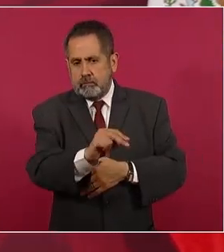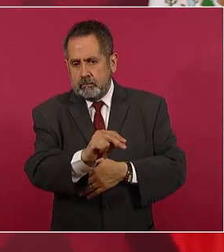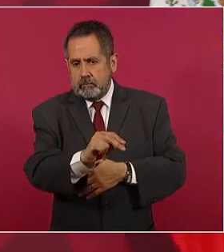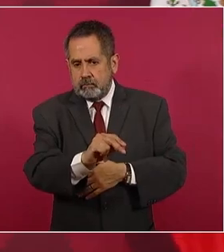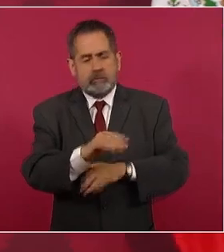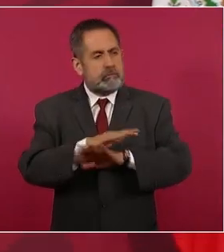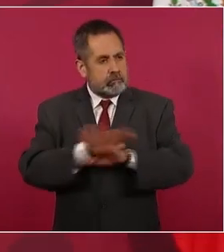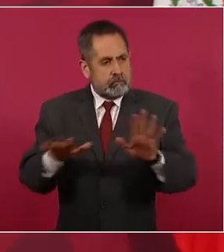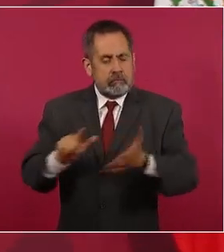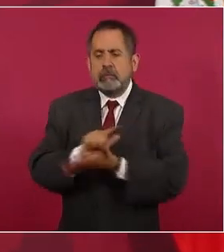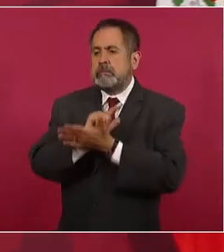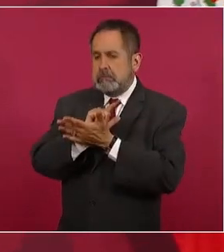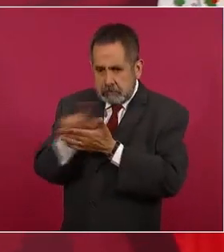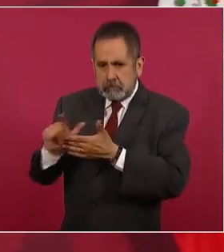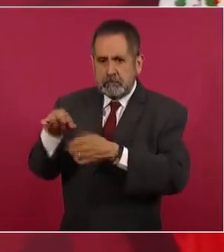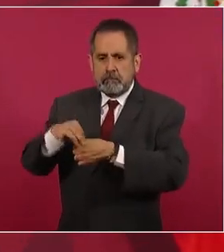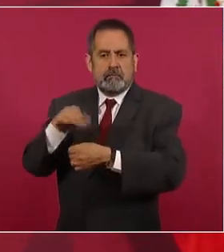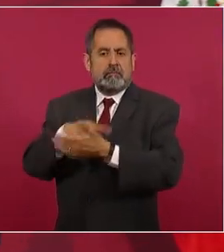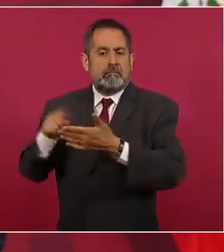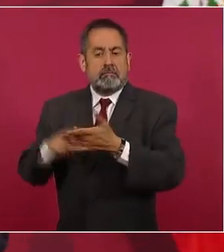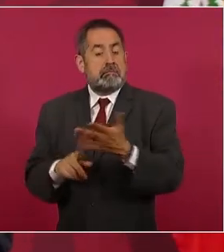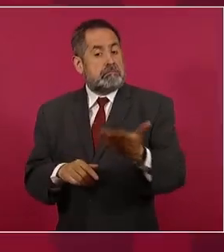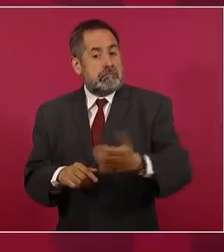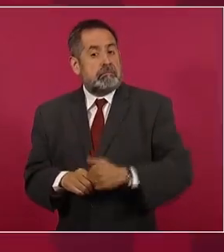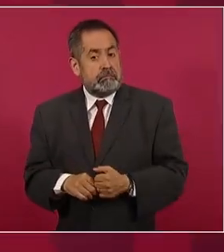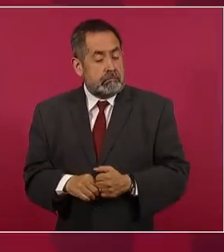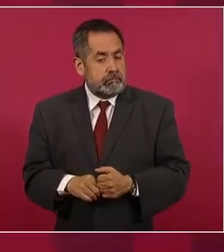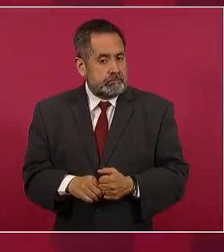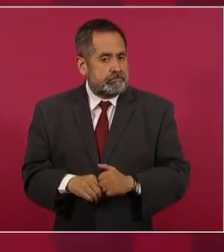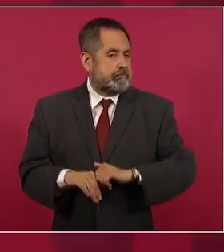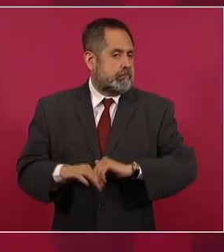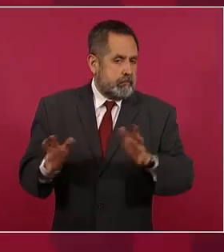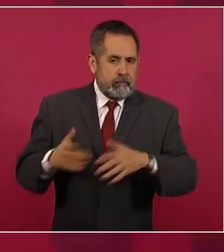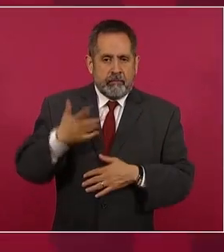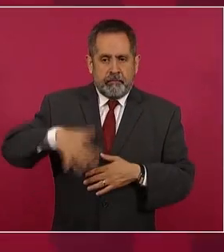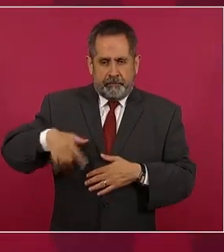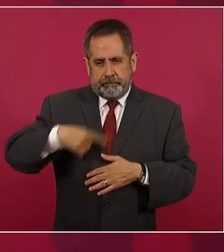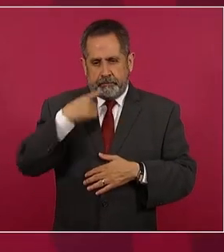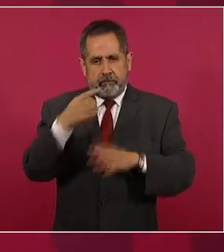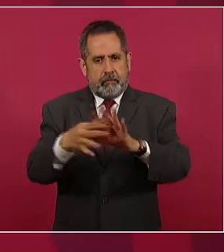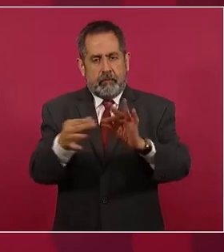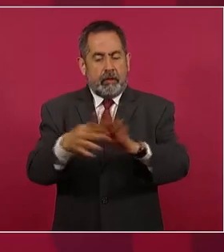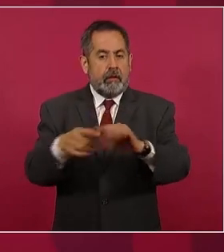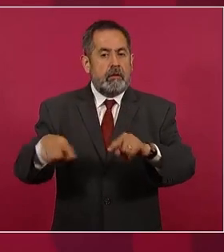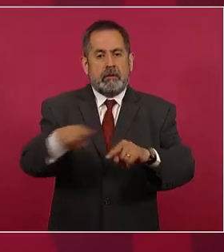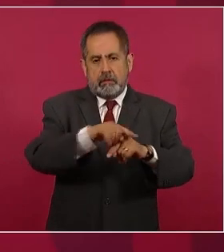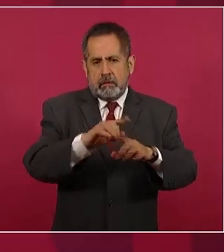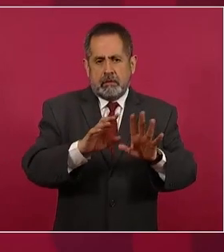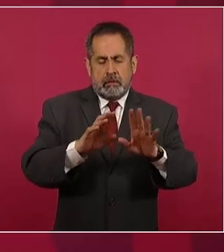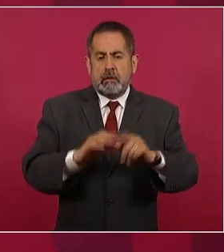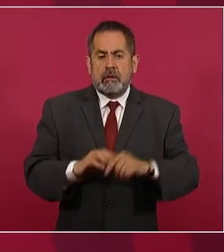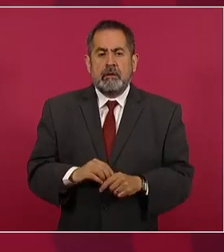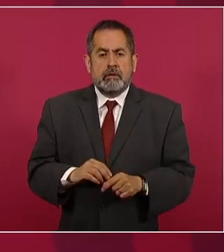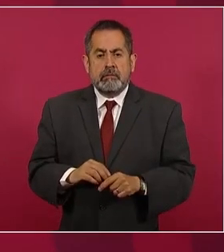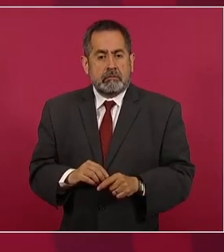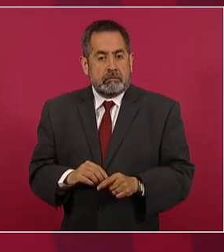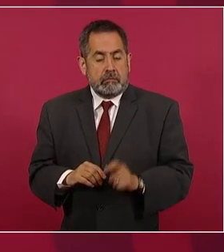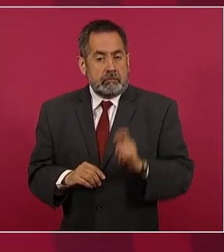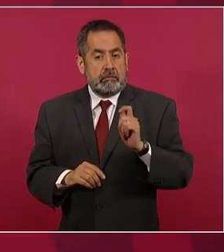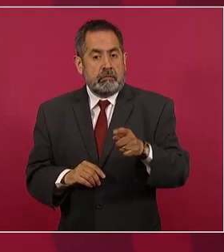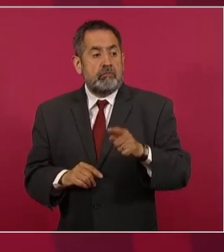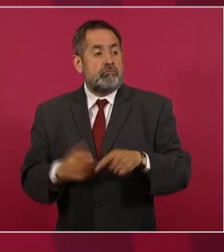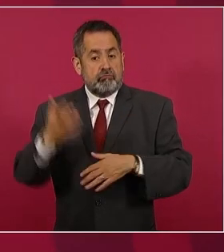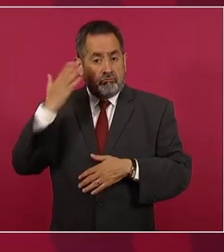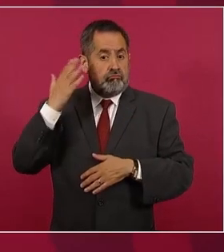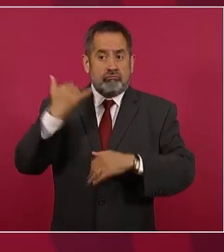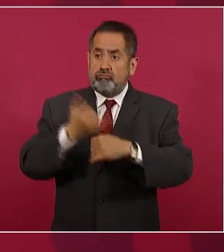Bueno, pues a ese señor, puesto que les estoy diciendo ahora no con detalle, pero lo di